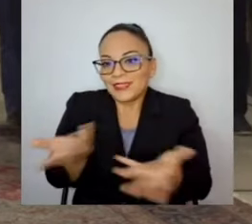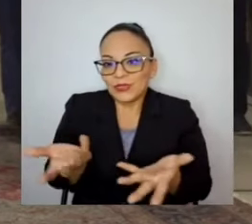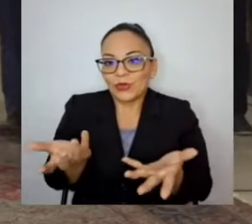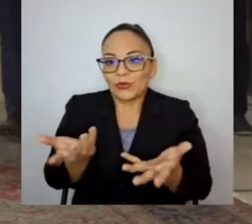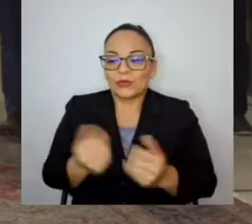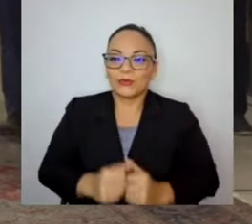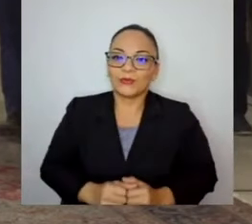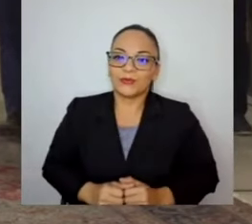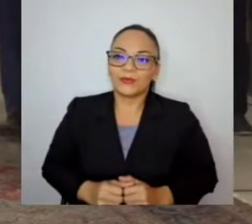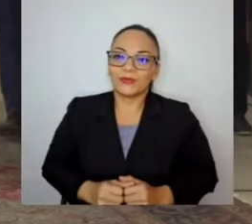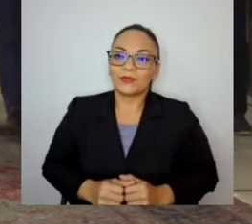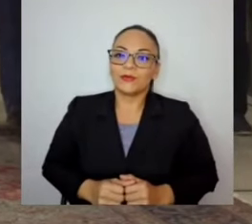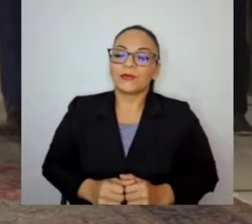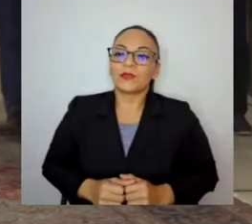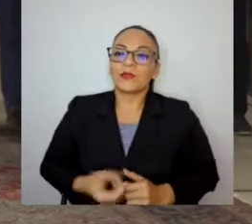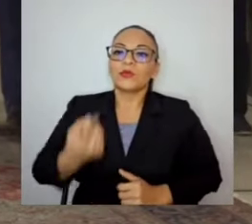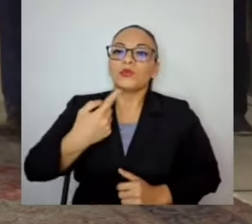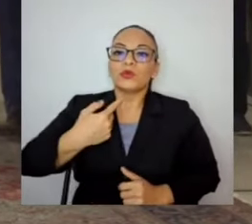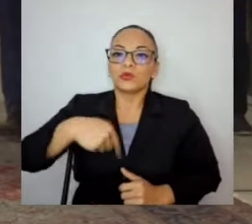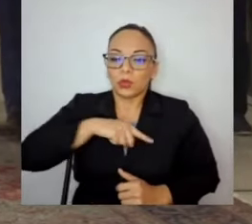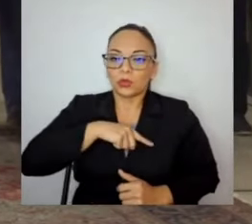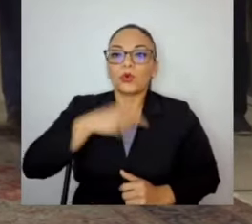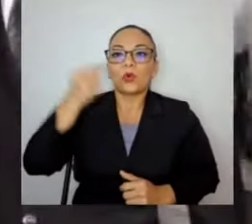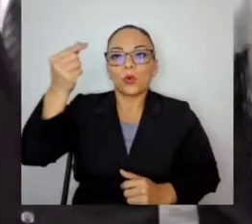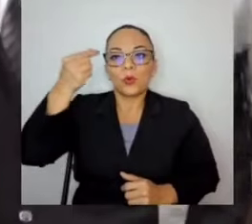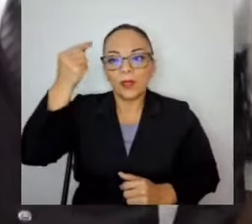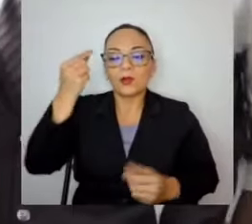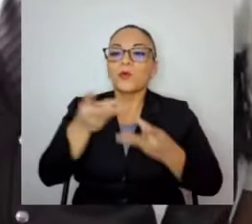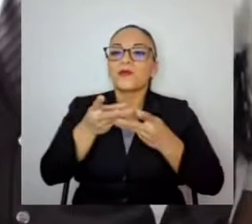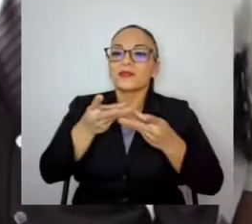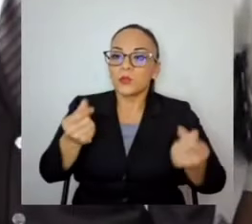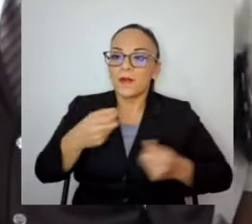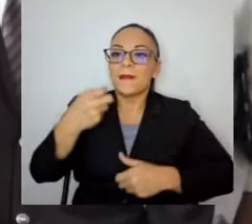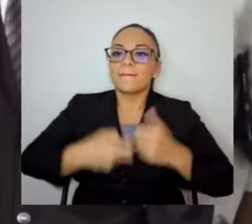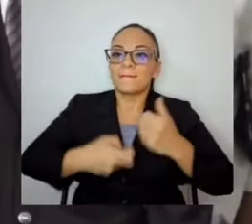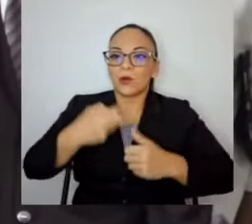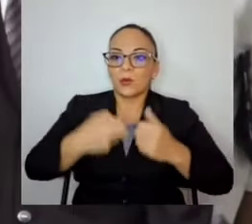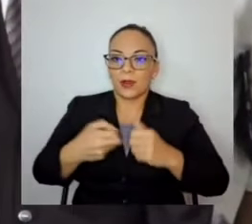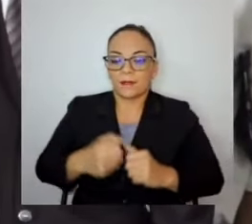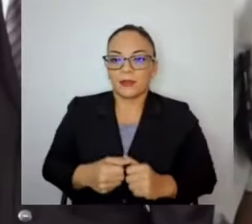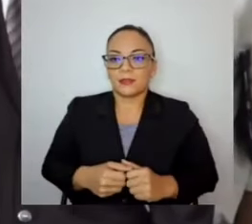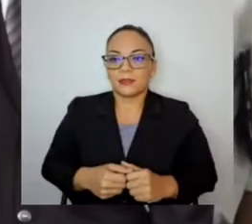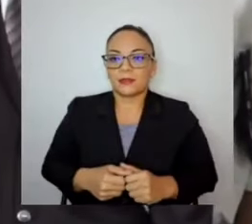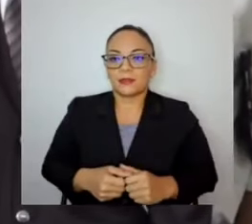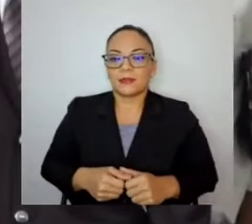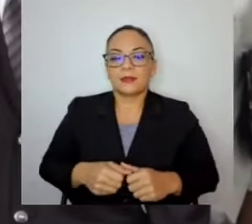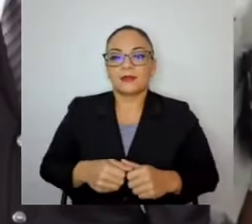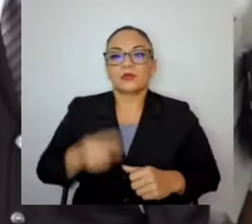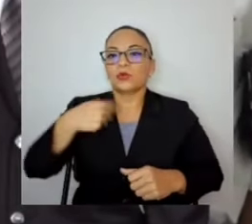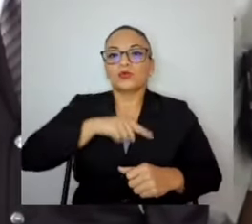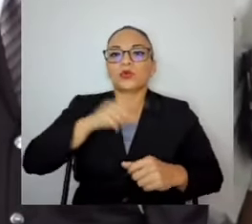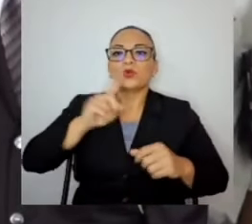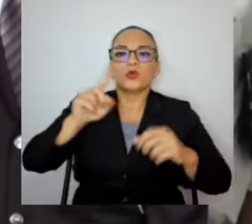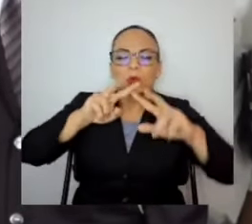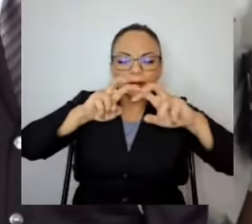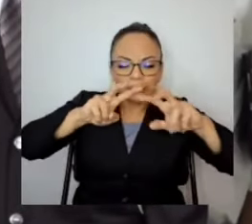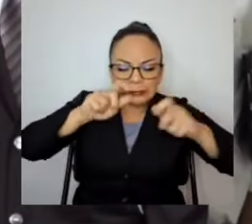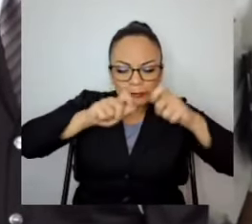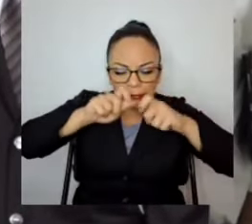Y nosotros somos un gobierno que resuelve problemas y no se pone a hacer autopsias. Eso lo vamos a hacer después,